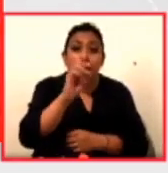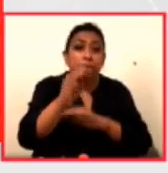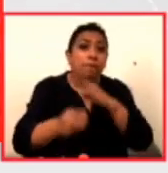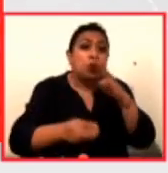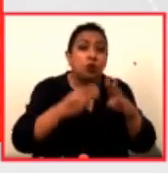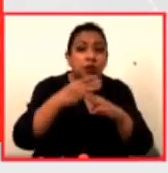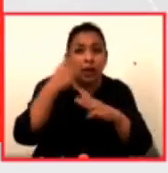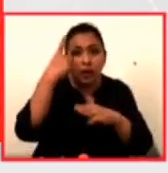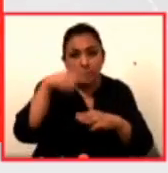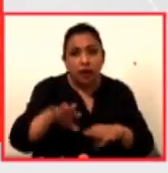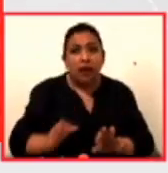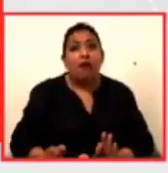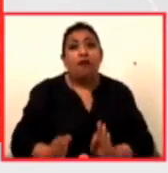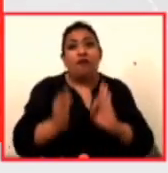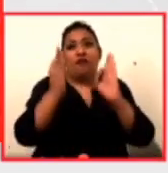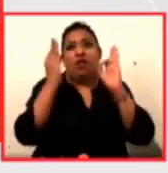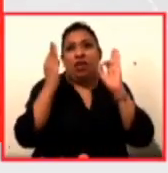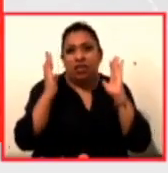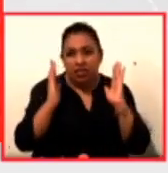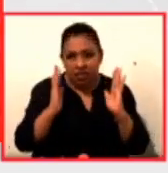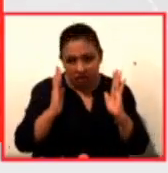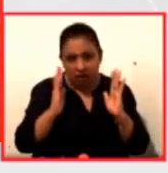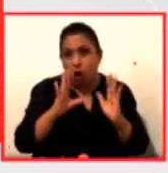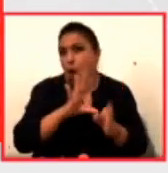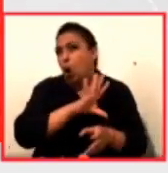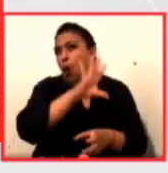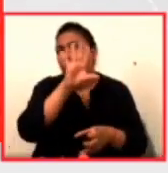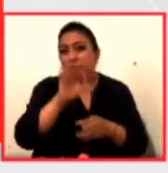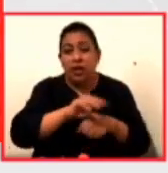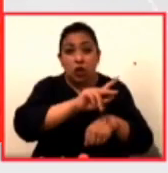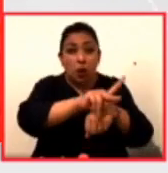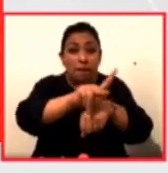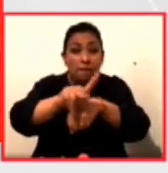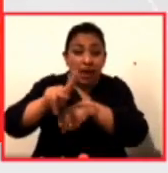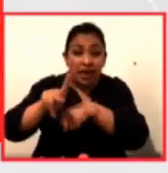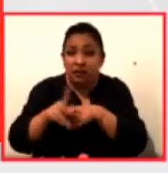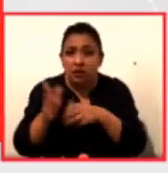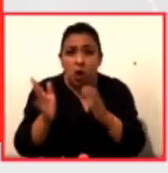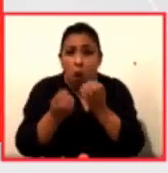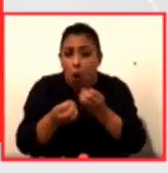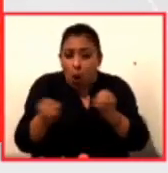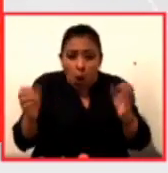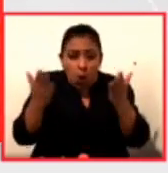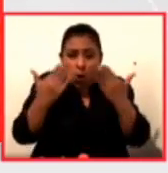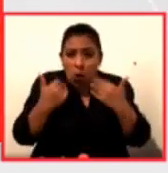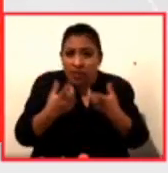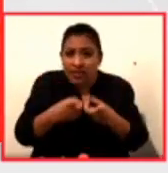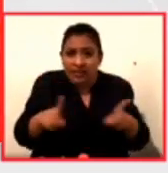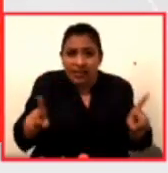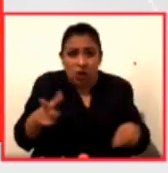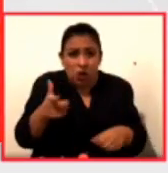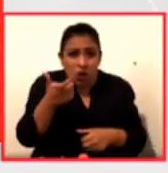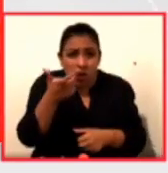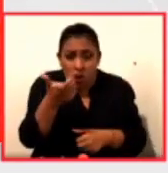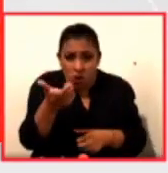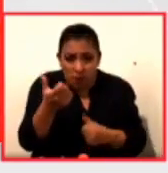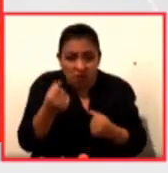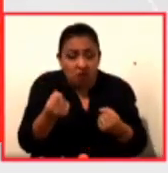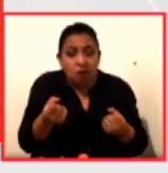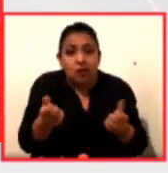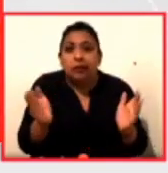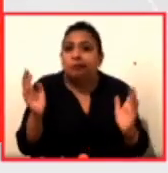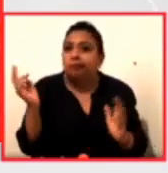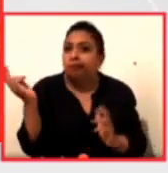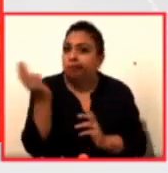enfrentar totalmente incluso en esas naciones que no tienen un desarrollo económico fuerte para